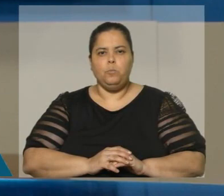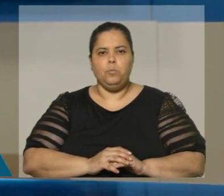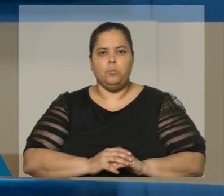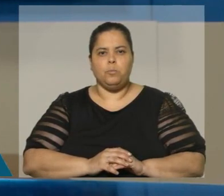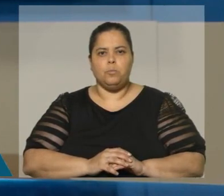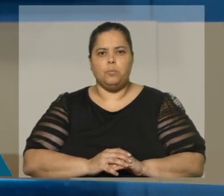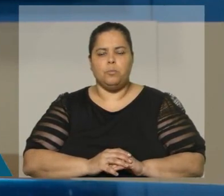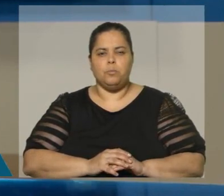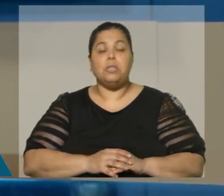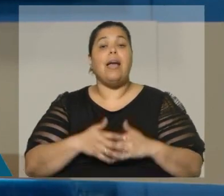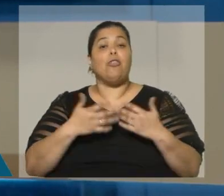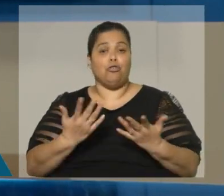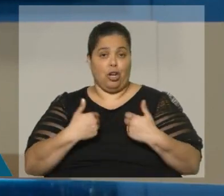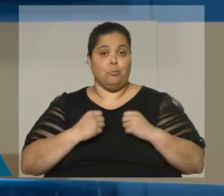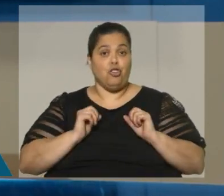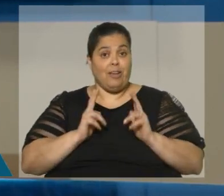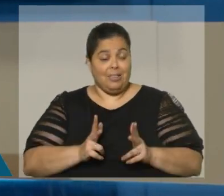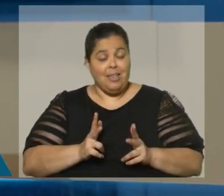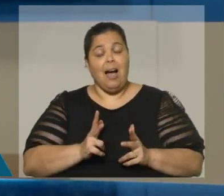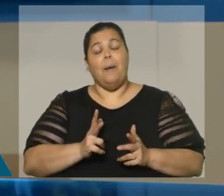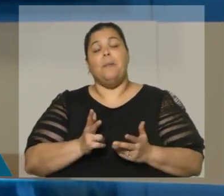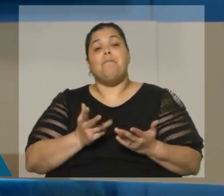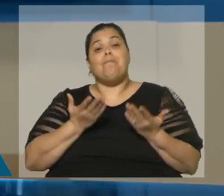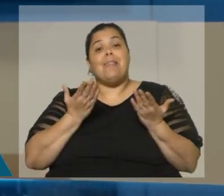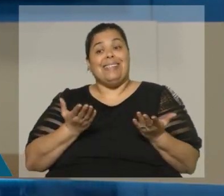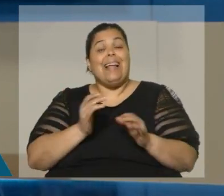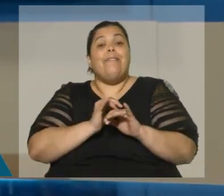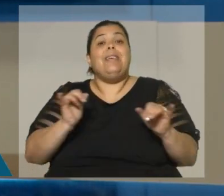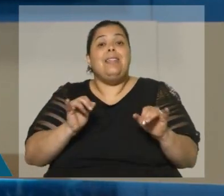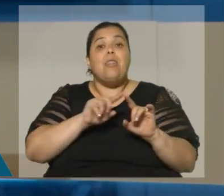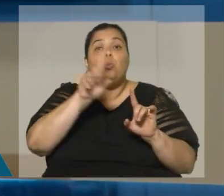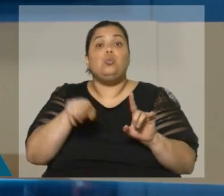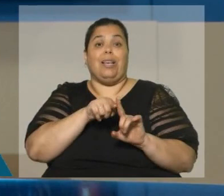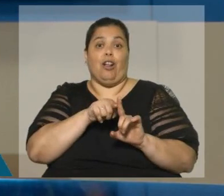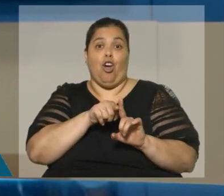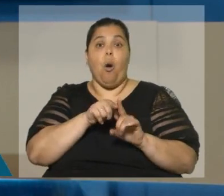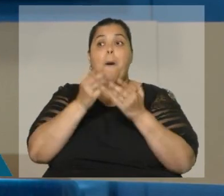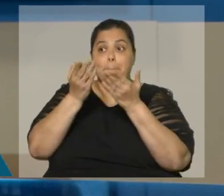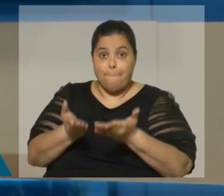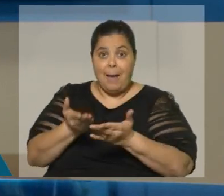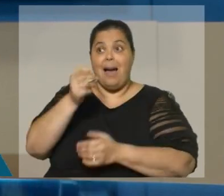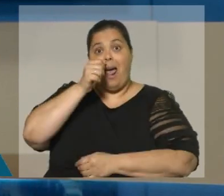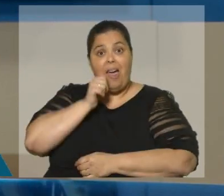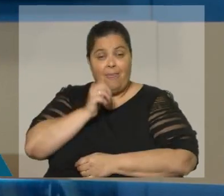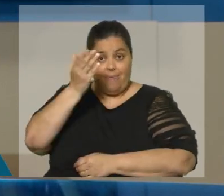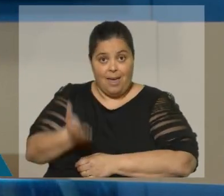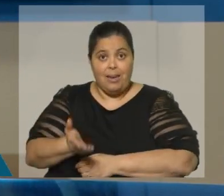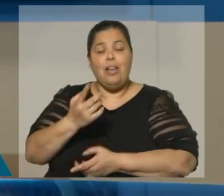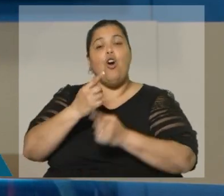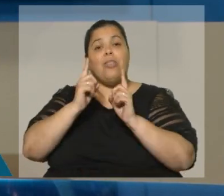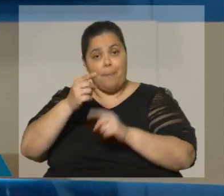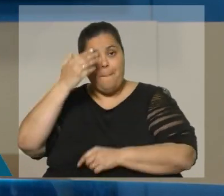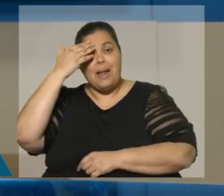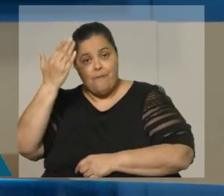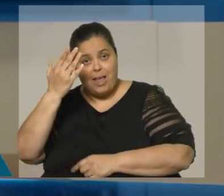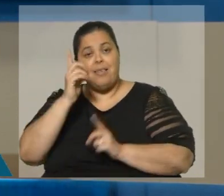Quiere decir que, como yo decía, es el fin de un ciclo no sólo para él y para el Frente y para